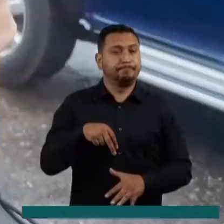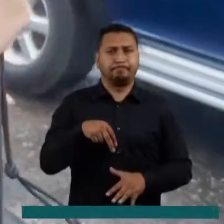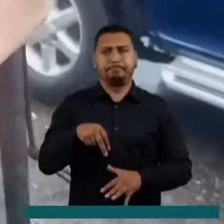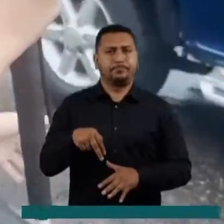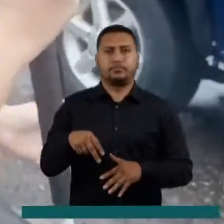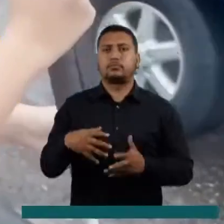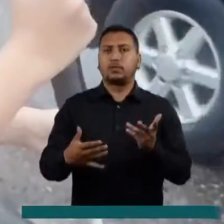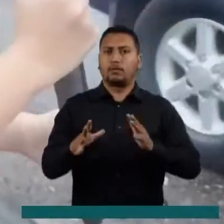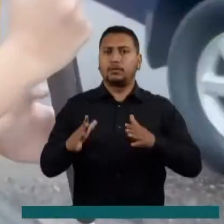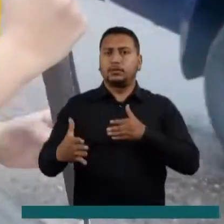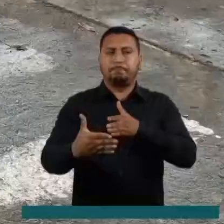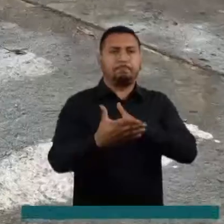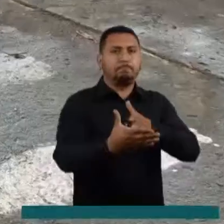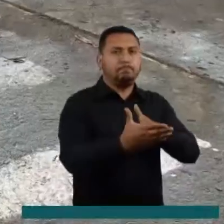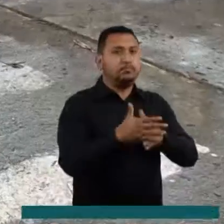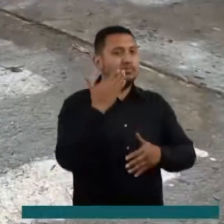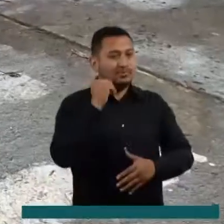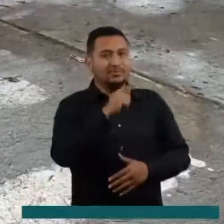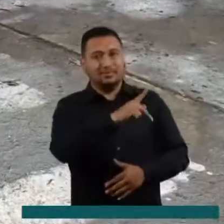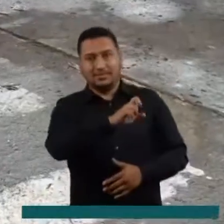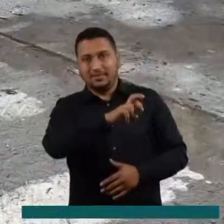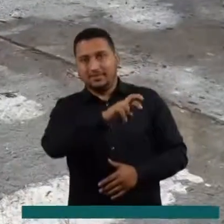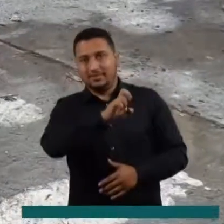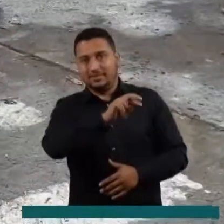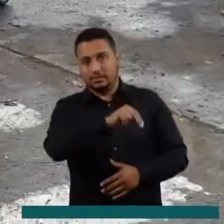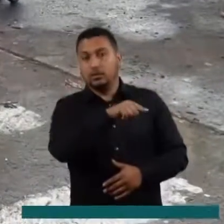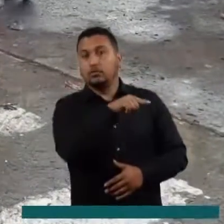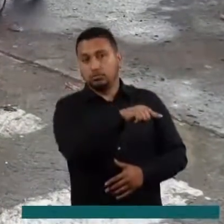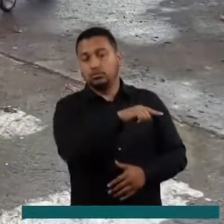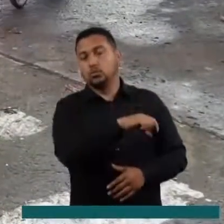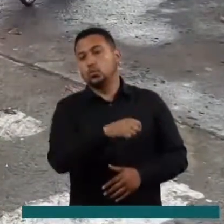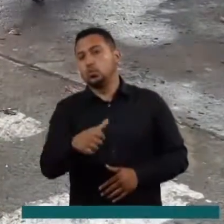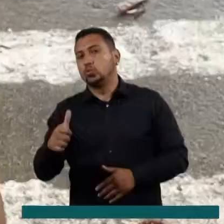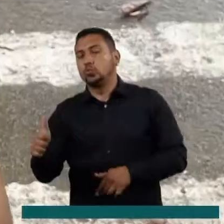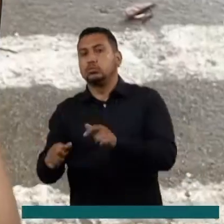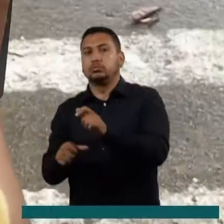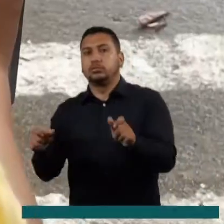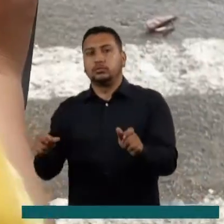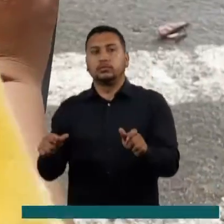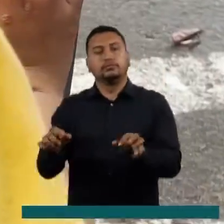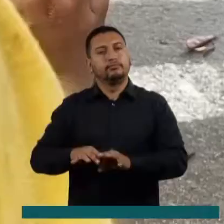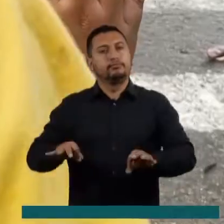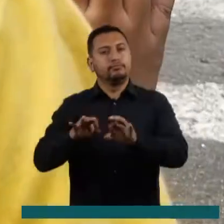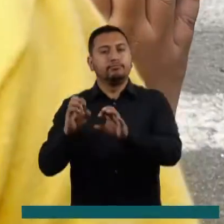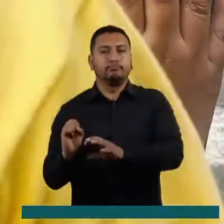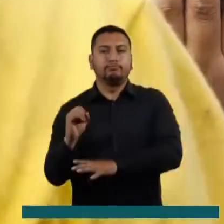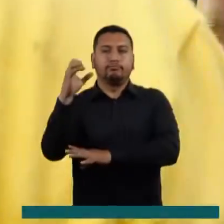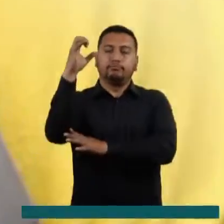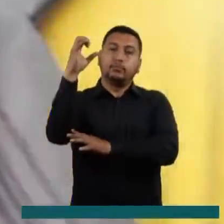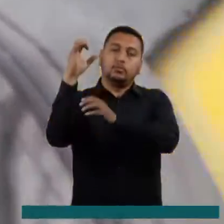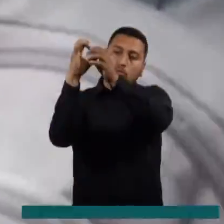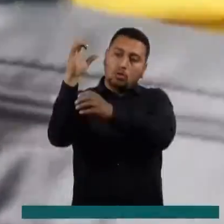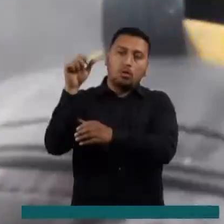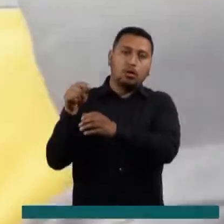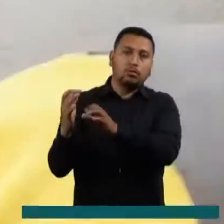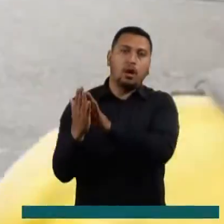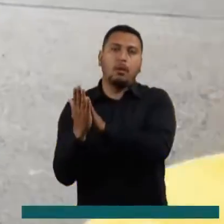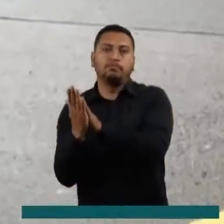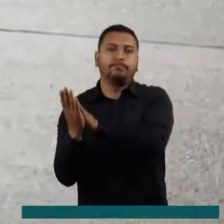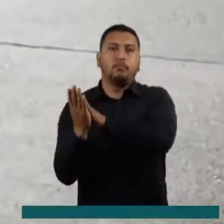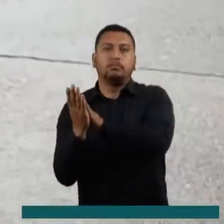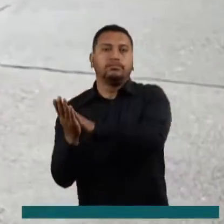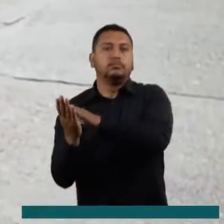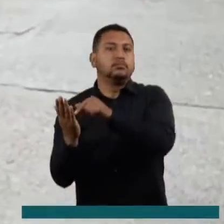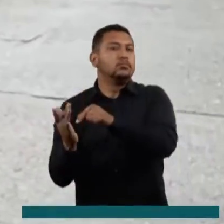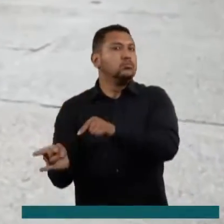movilidad han afectado al bienestar de Karen Lorena y muchos ciudadanos en situación de discapacidad visual, por lo que los botones sonoros se han convertido en un